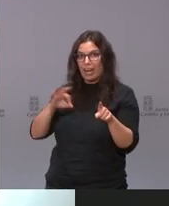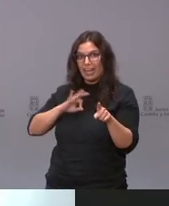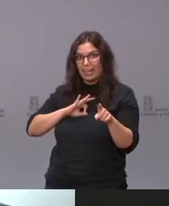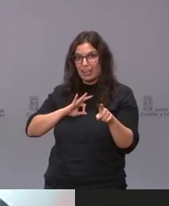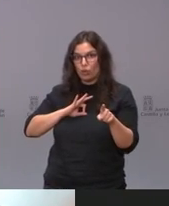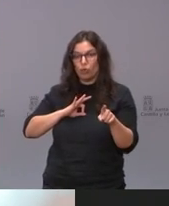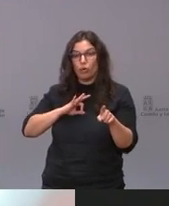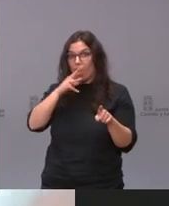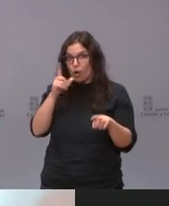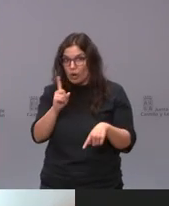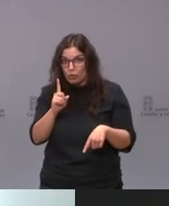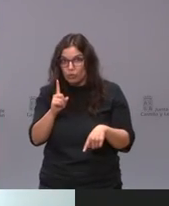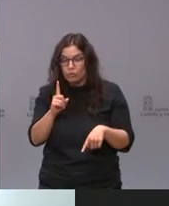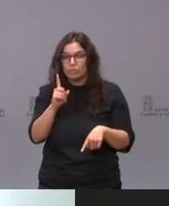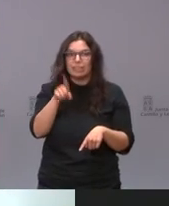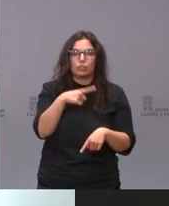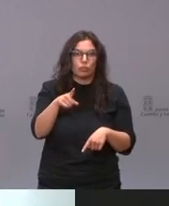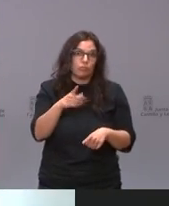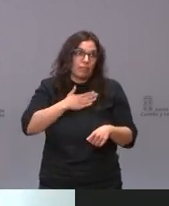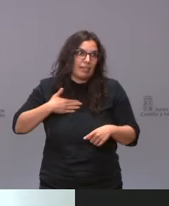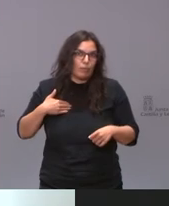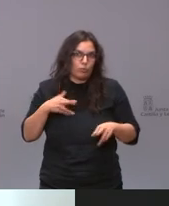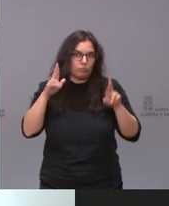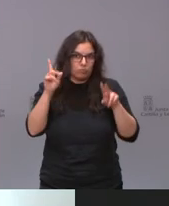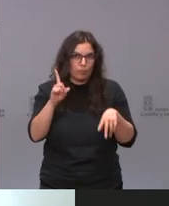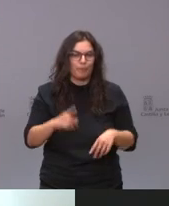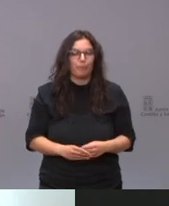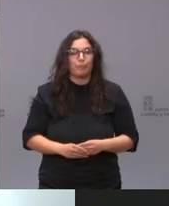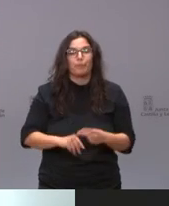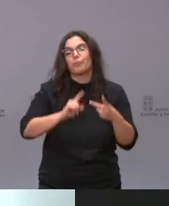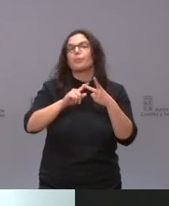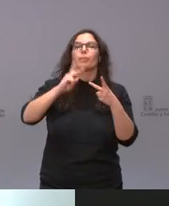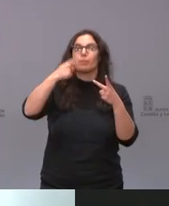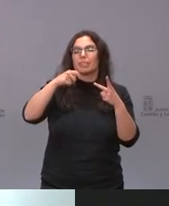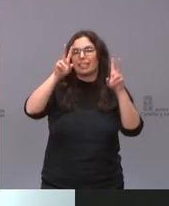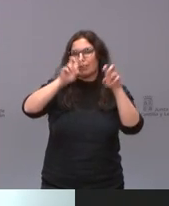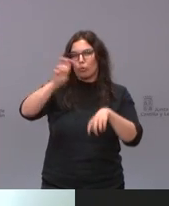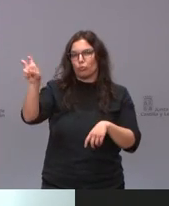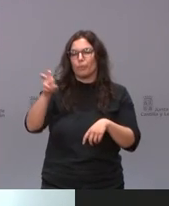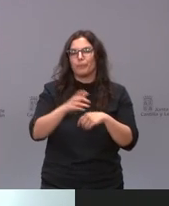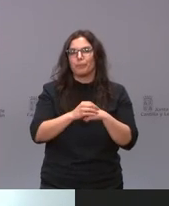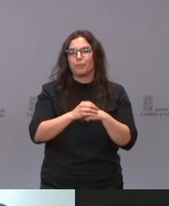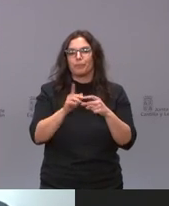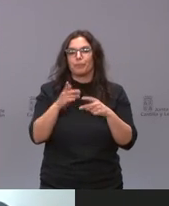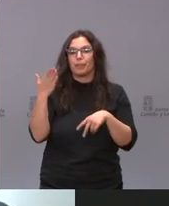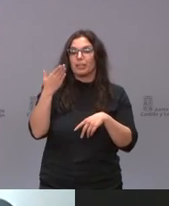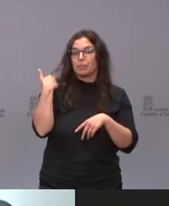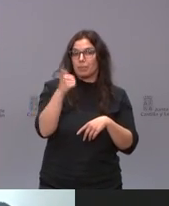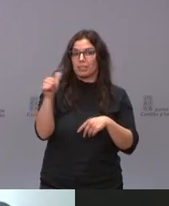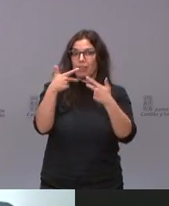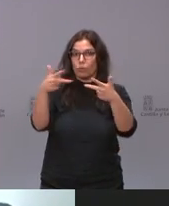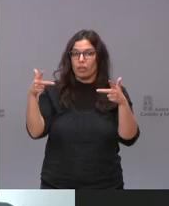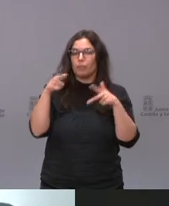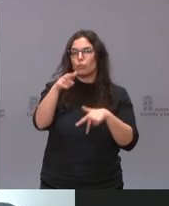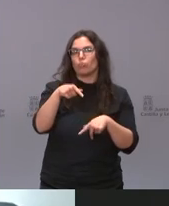Navidad que es lo que queremos todos y al vicepresidente IGEA por cambiar un poco de tema en la rueda de prensa de la semana pasada usted